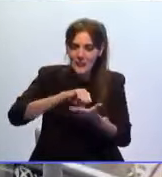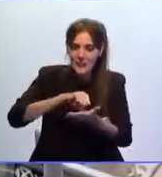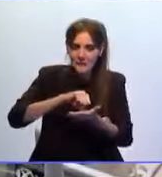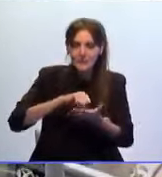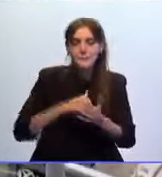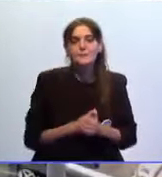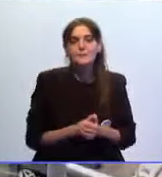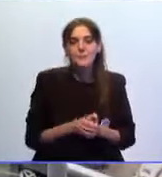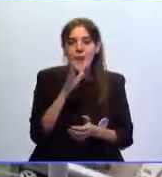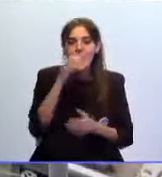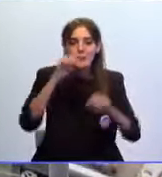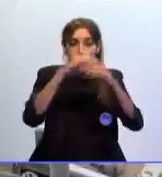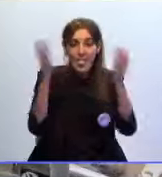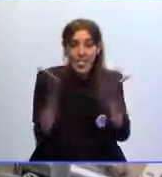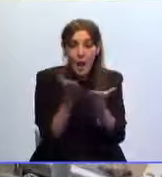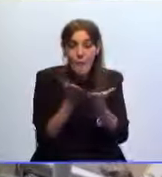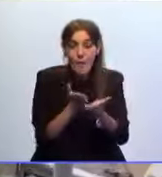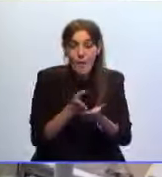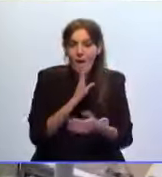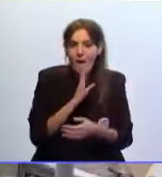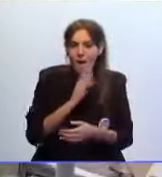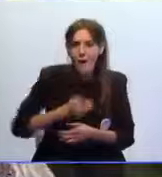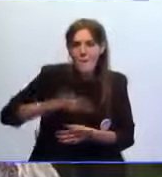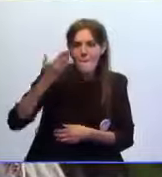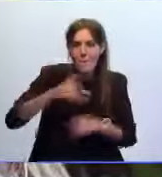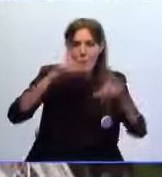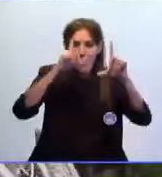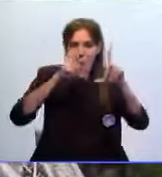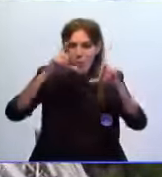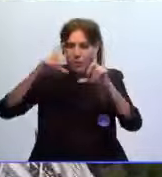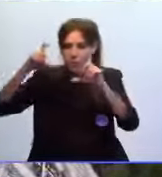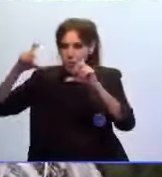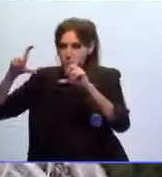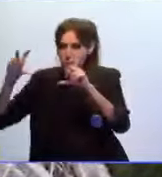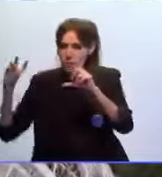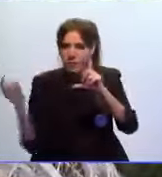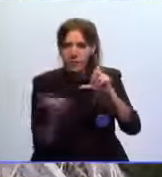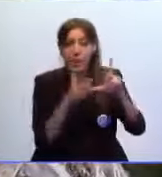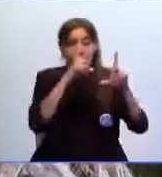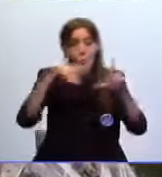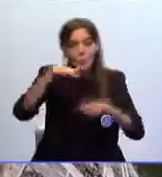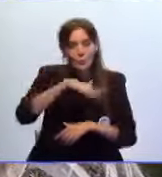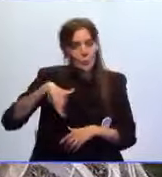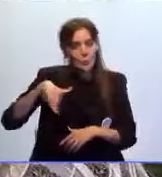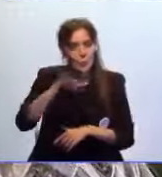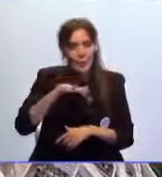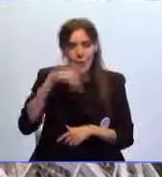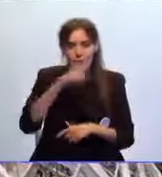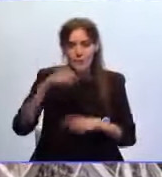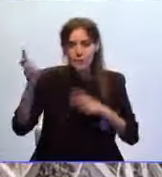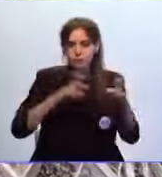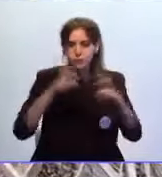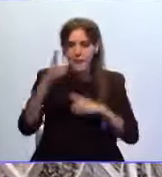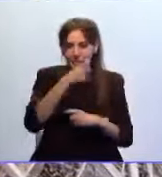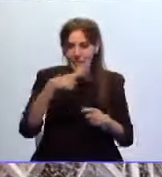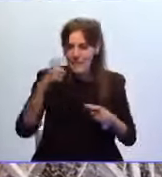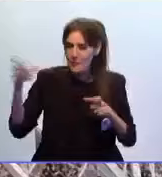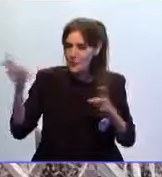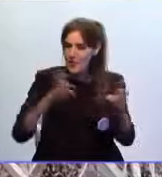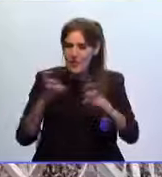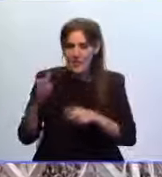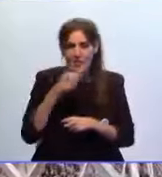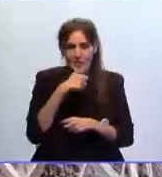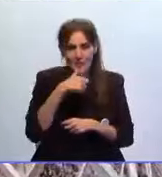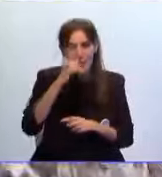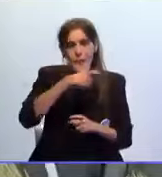este elemento se ha convertido en uno de los más fotografiados de nuestras fiestas un lugar al que acuden cientos de ceutíes